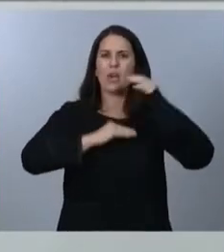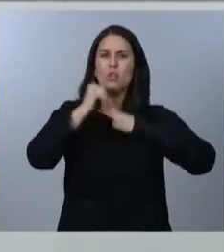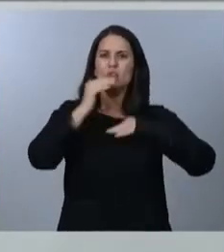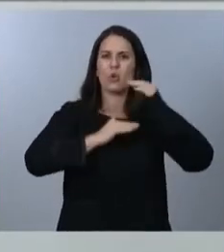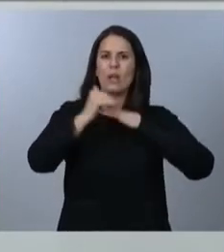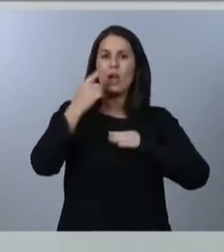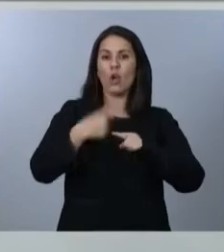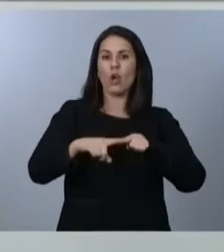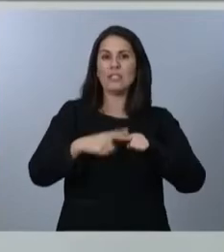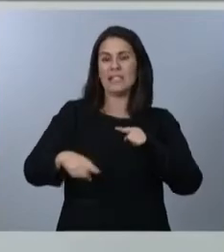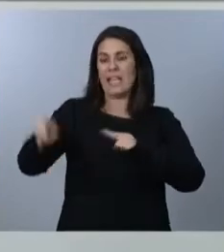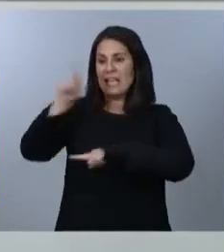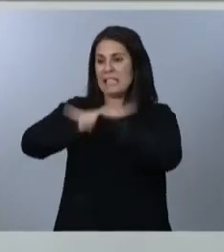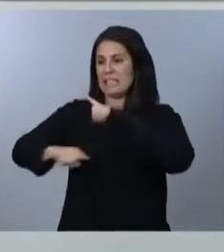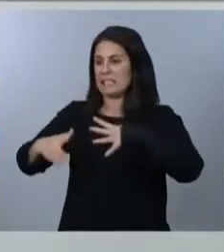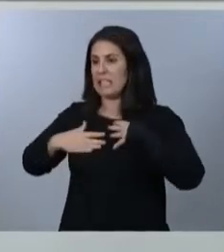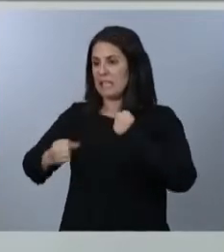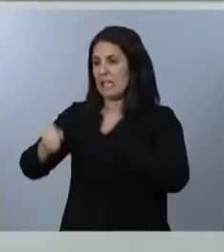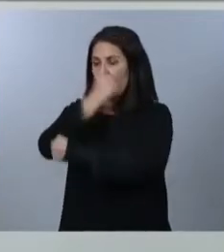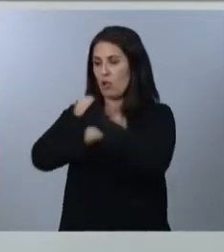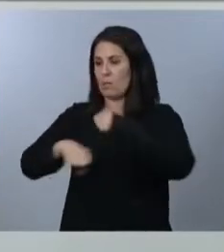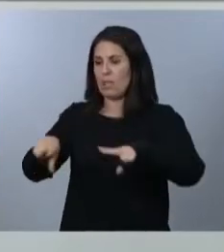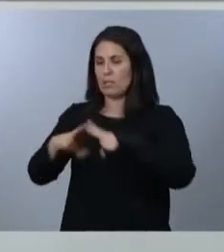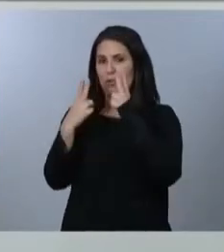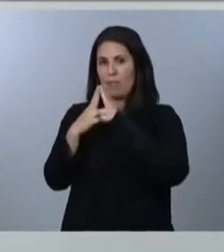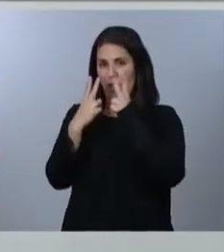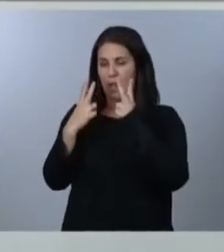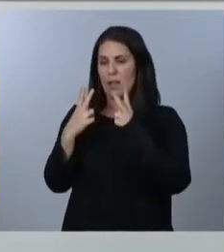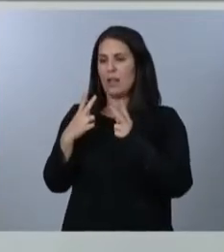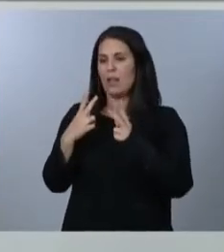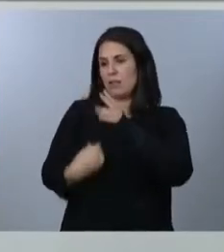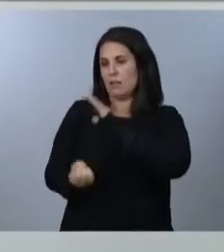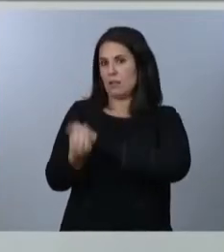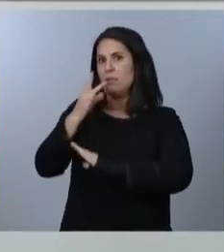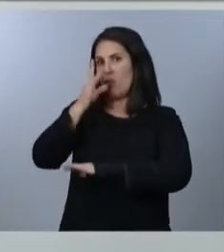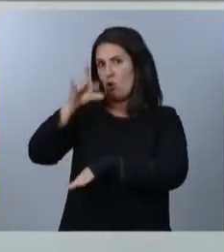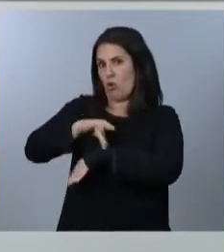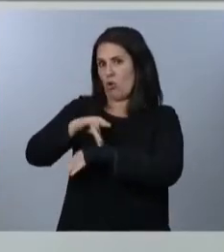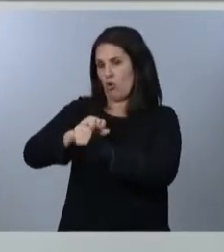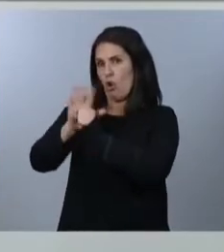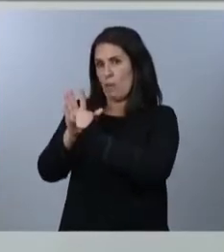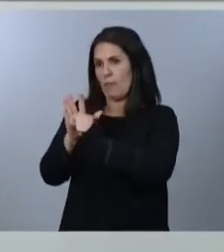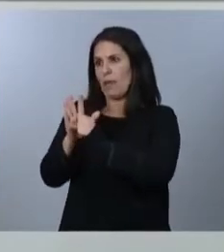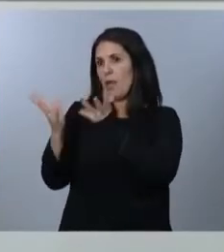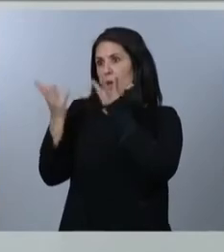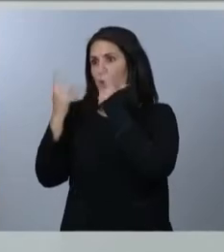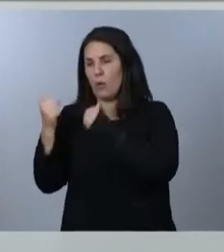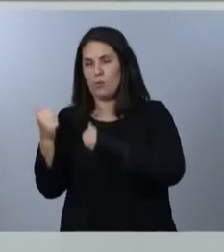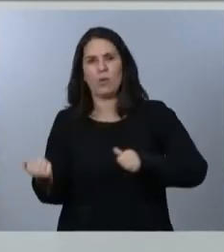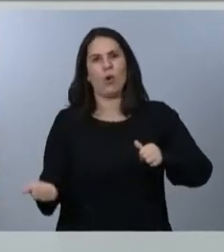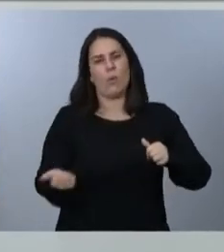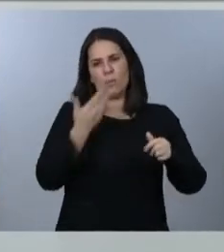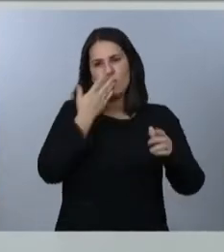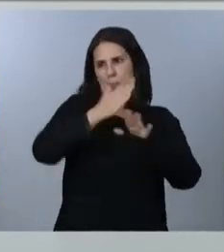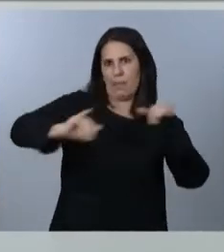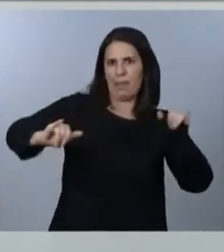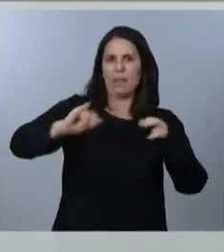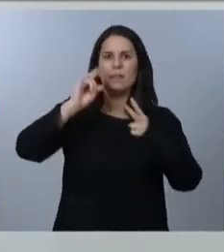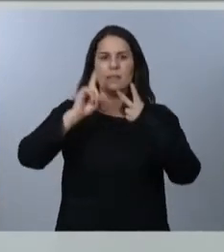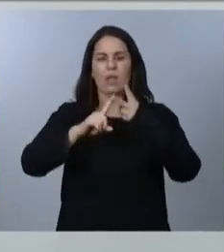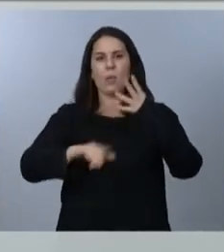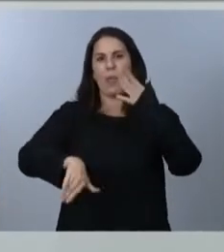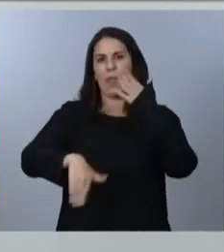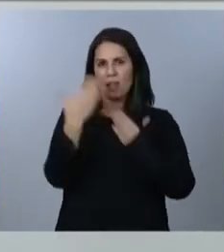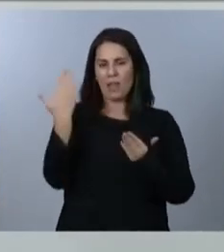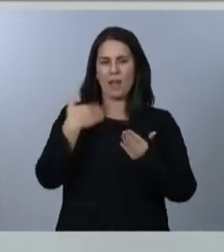crisis sanitaria, económica y social provocada por la pandemia del COVID-19. En segundo lugar, modernizar nuestro modelo productivo.